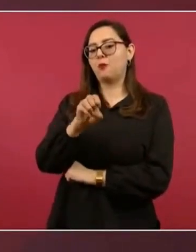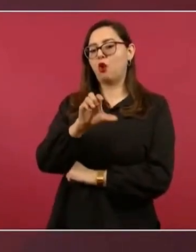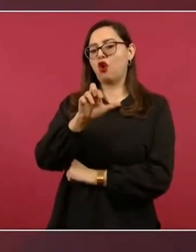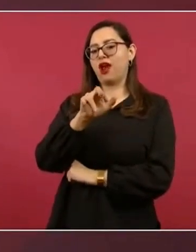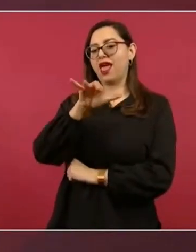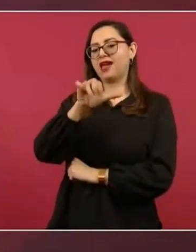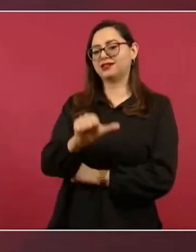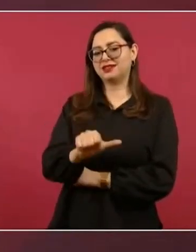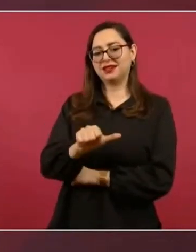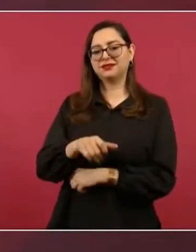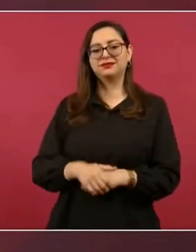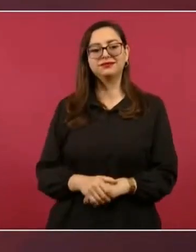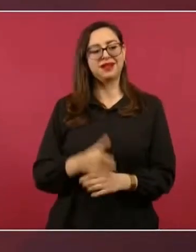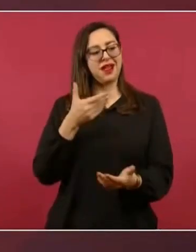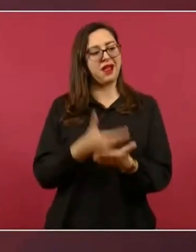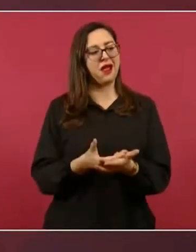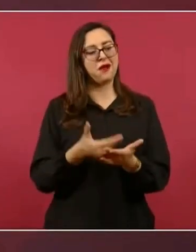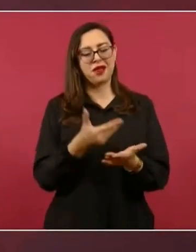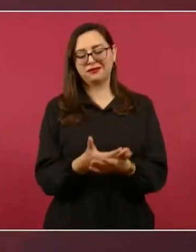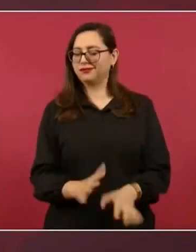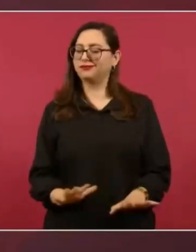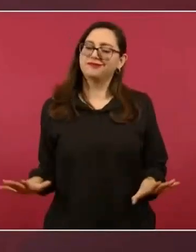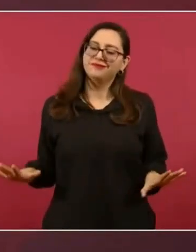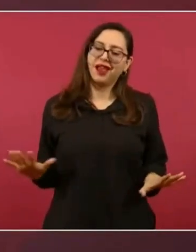Pero ya cambiaron las cosas.